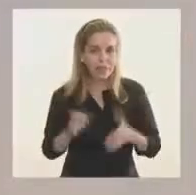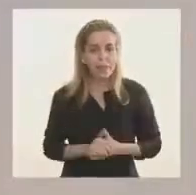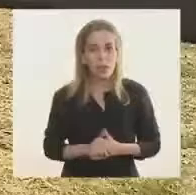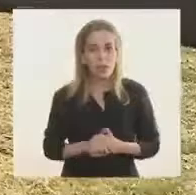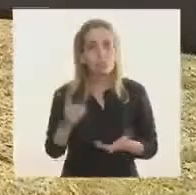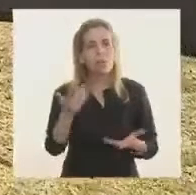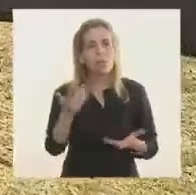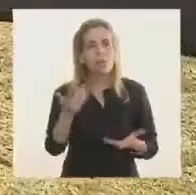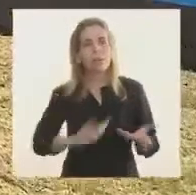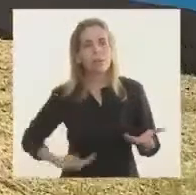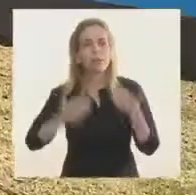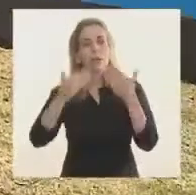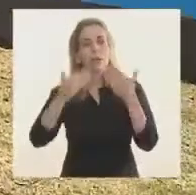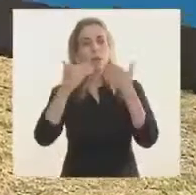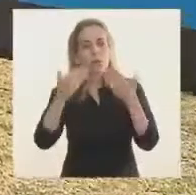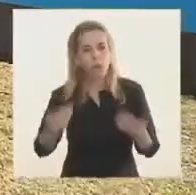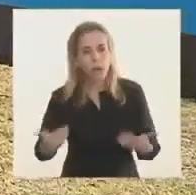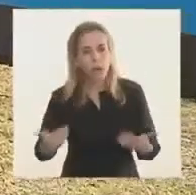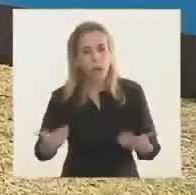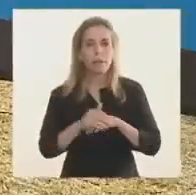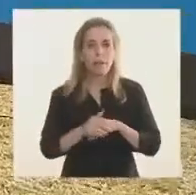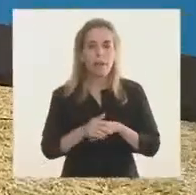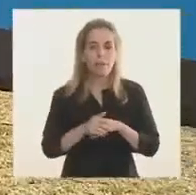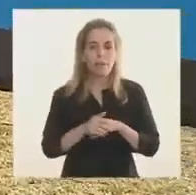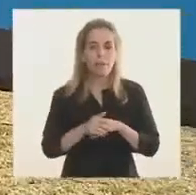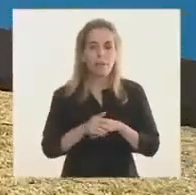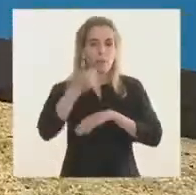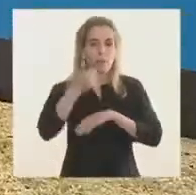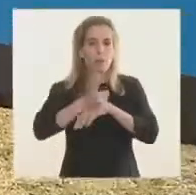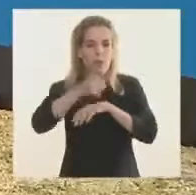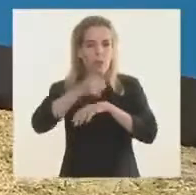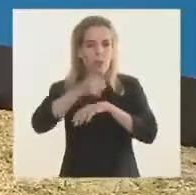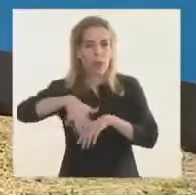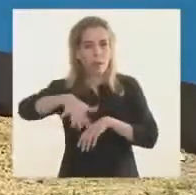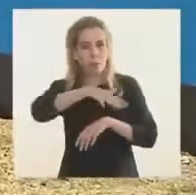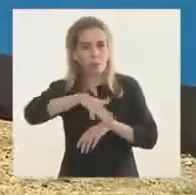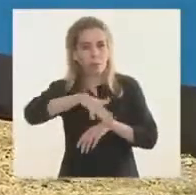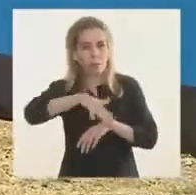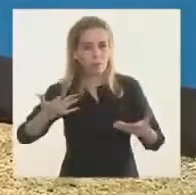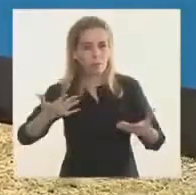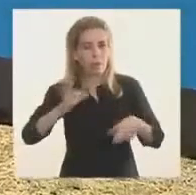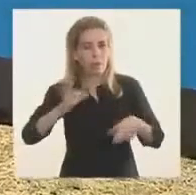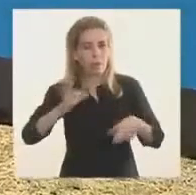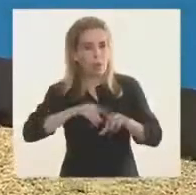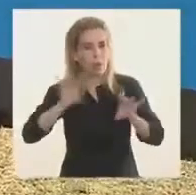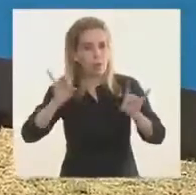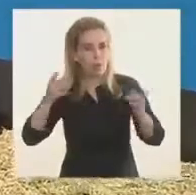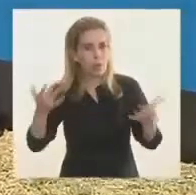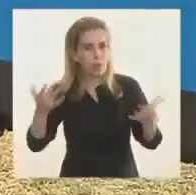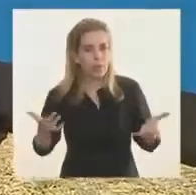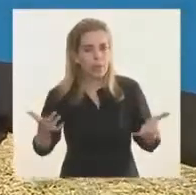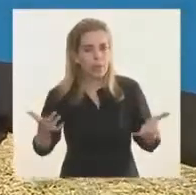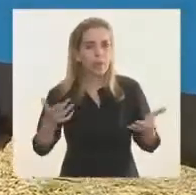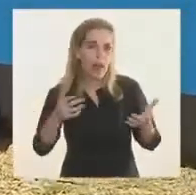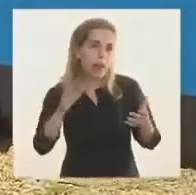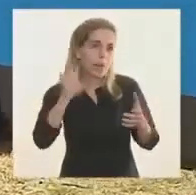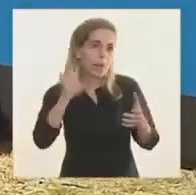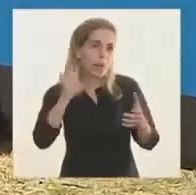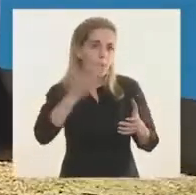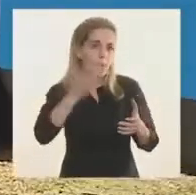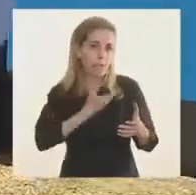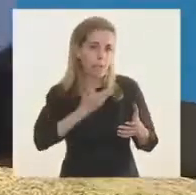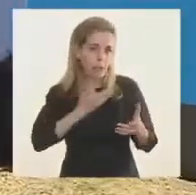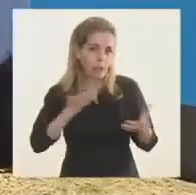Presidente, muchísimas gracias por estar en este momento tan difícil para la provincia,